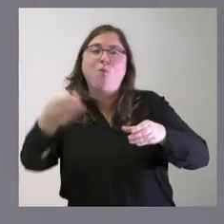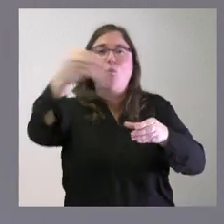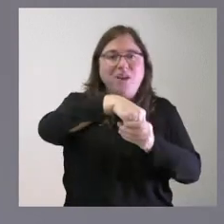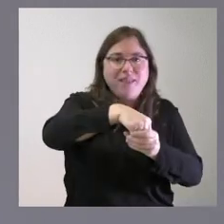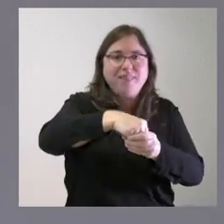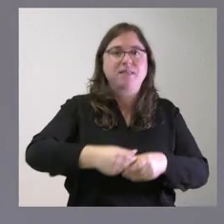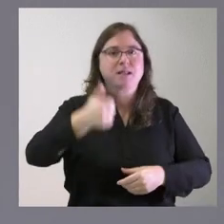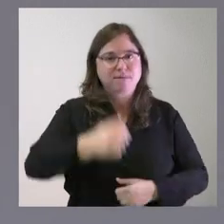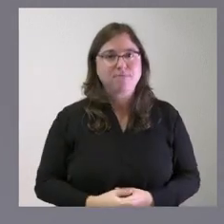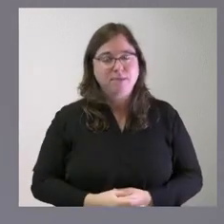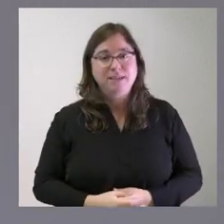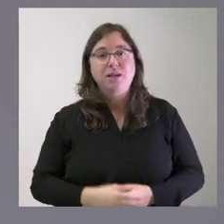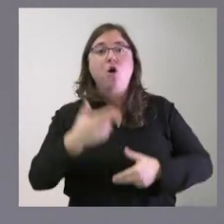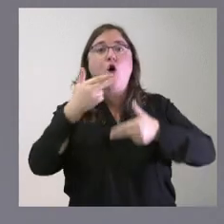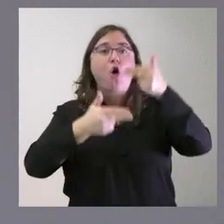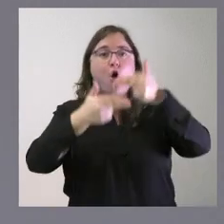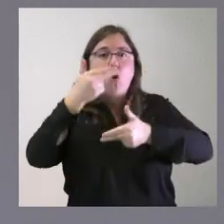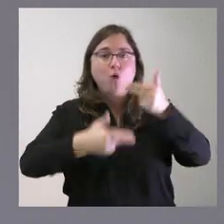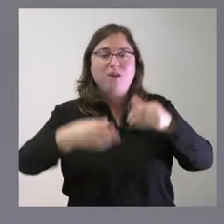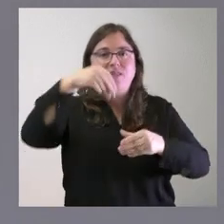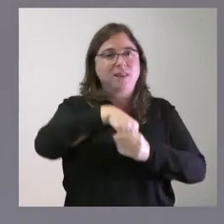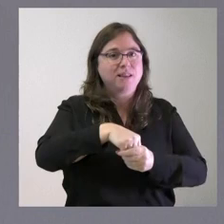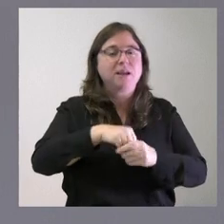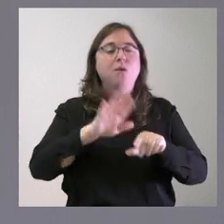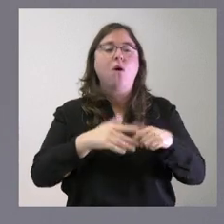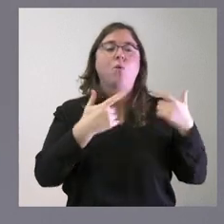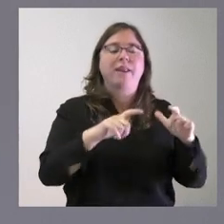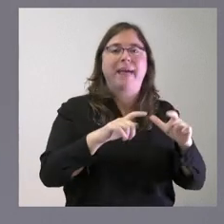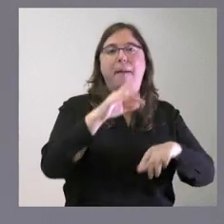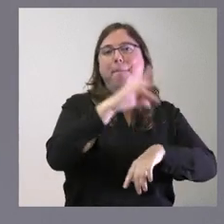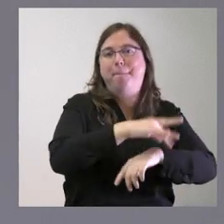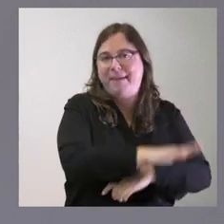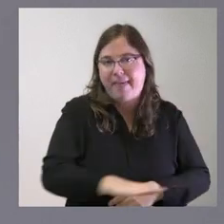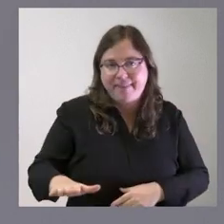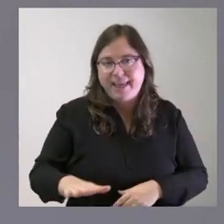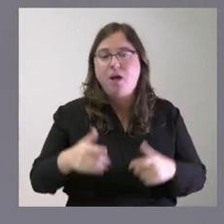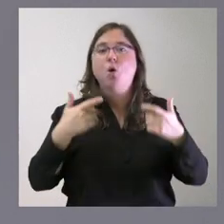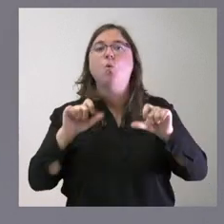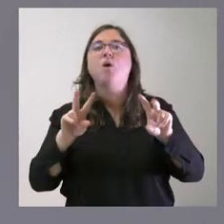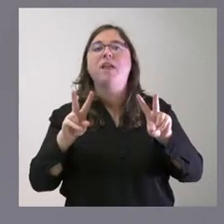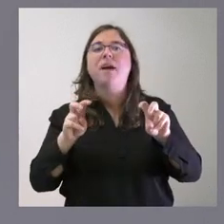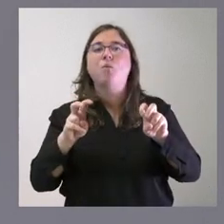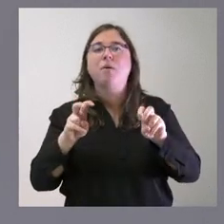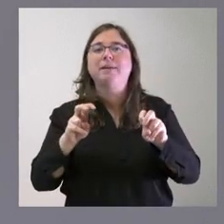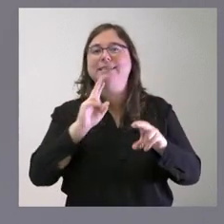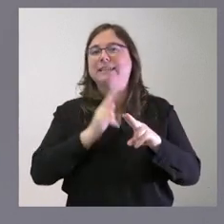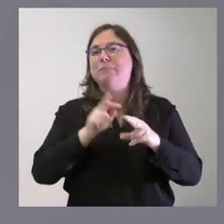y en las obras del centro pues hay la unidad de pediatría la unidad nueva que es un servicio